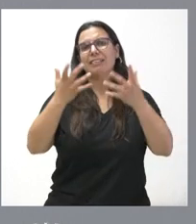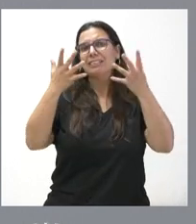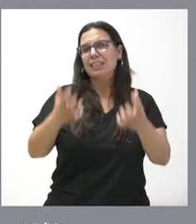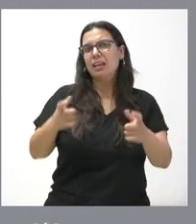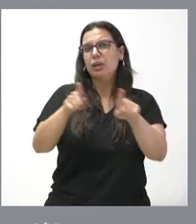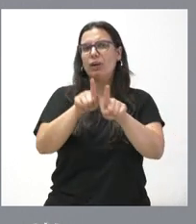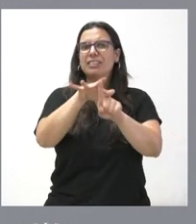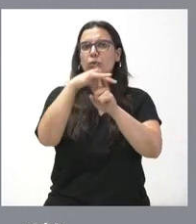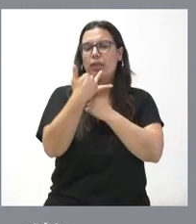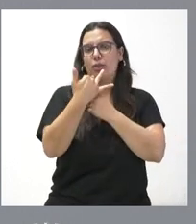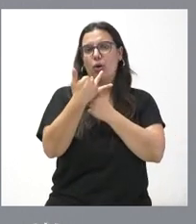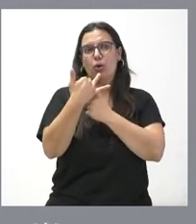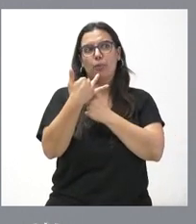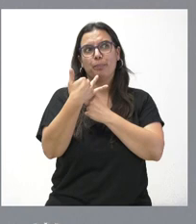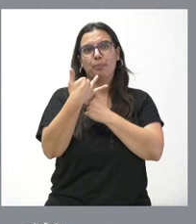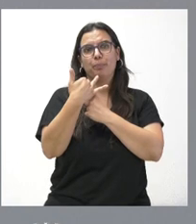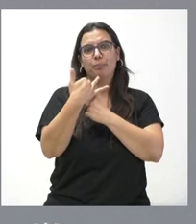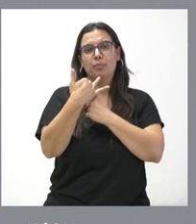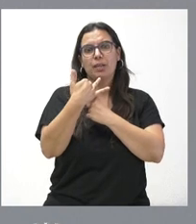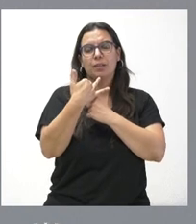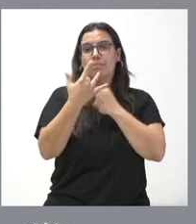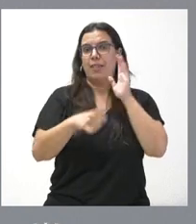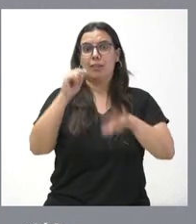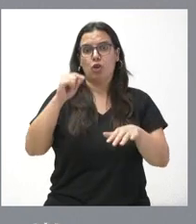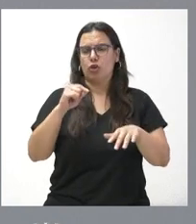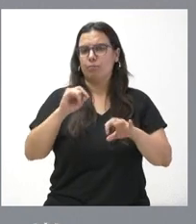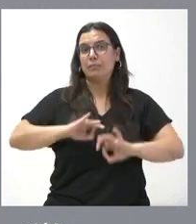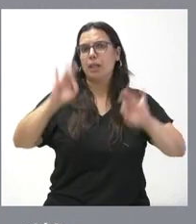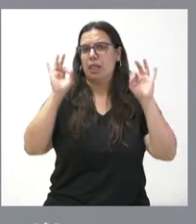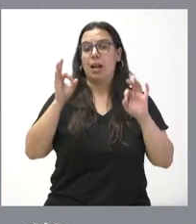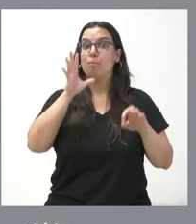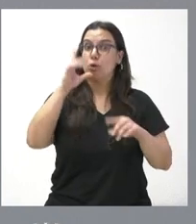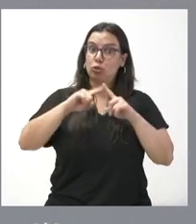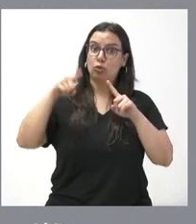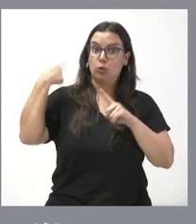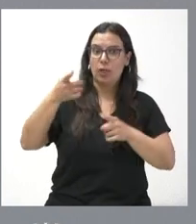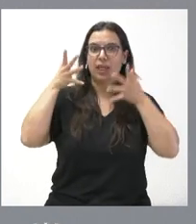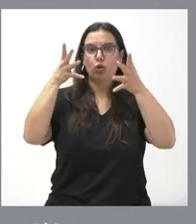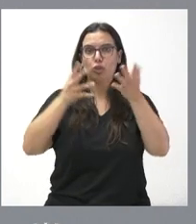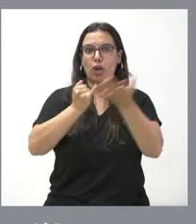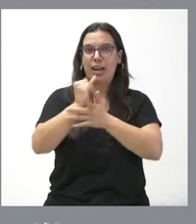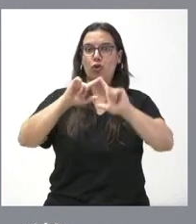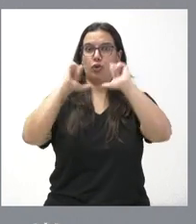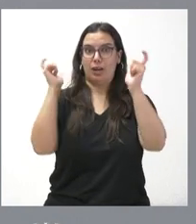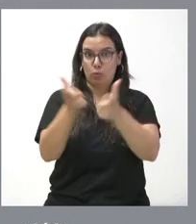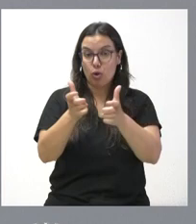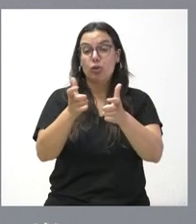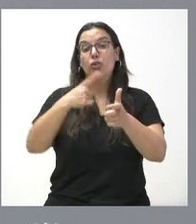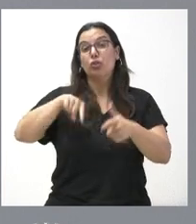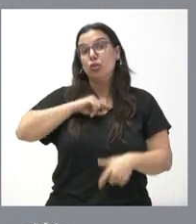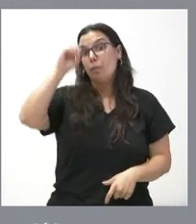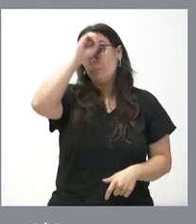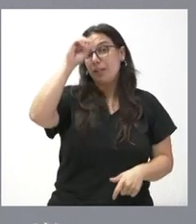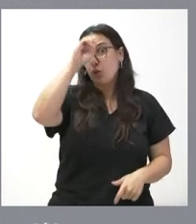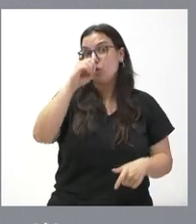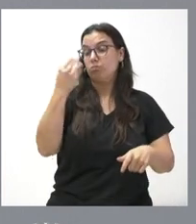como situación de extraordinaria toma de decisiones, que esto ha llevado a un consejo agrario. Nuestra opinión es que en el consejo agrario que se celebró